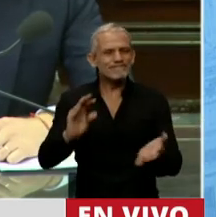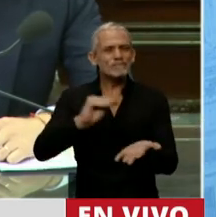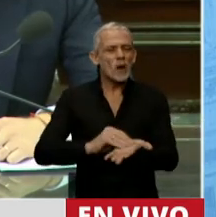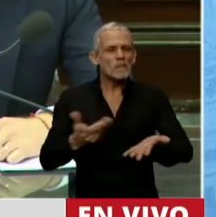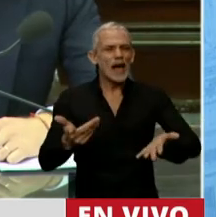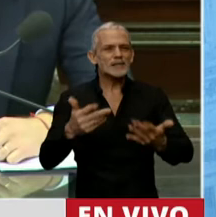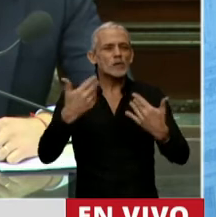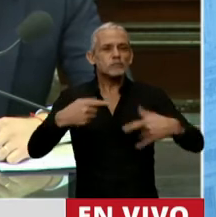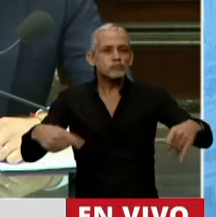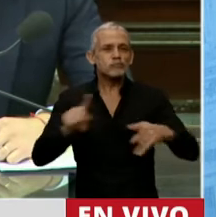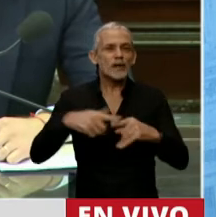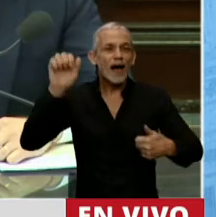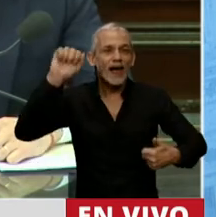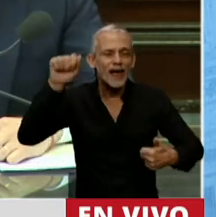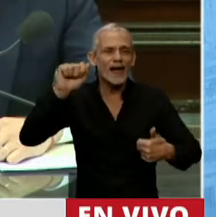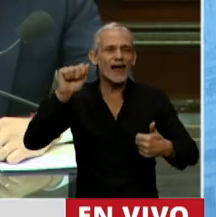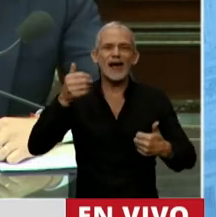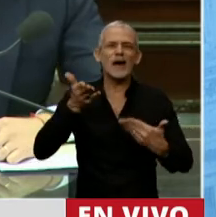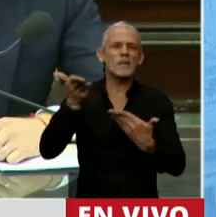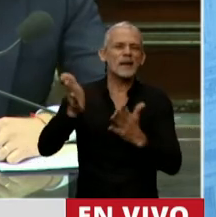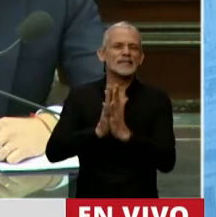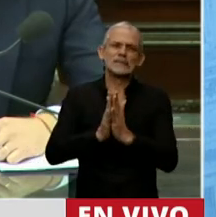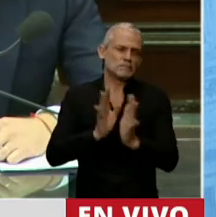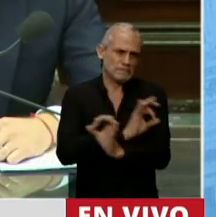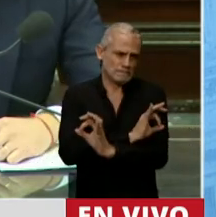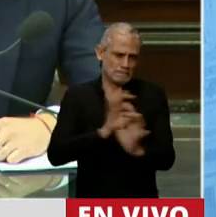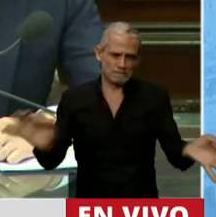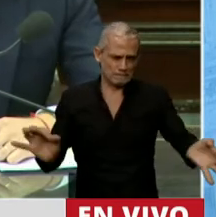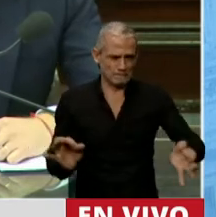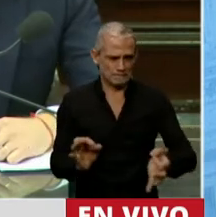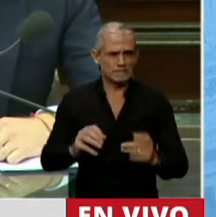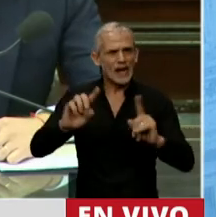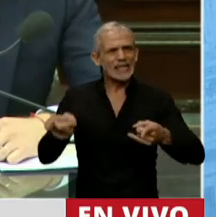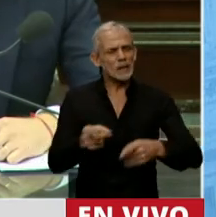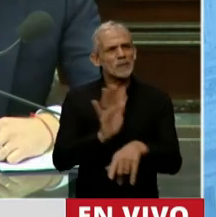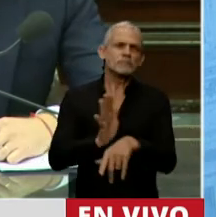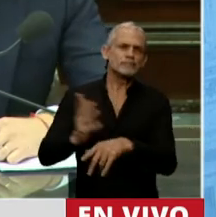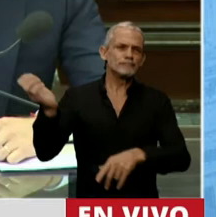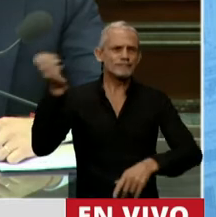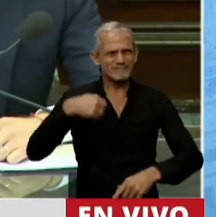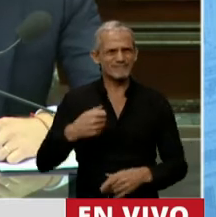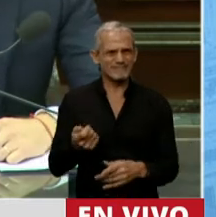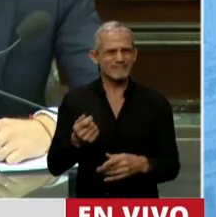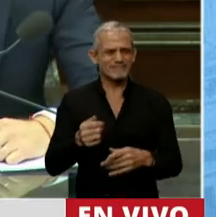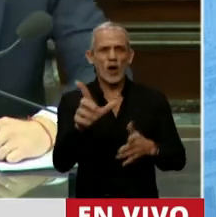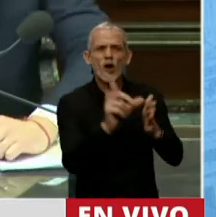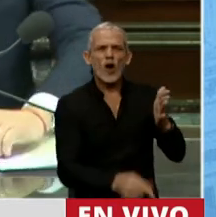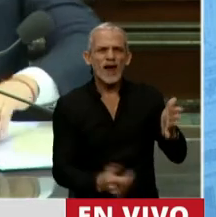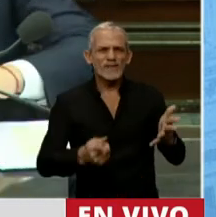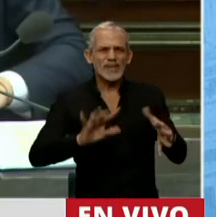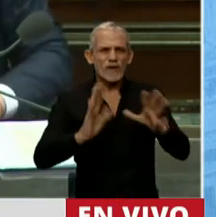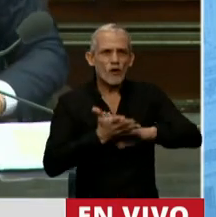puerta en la que podamos tocar. también ignorando absolutamente nuestra geografía,